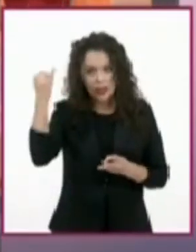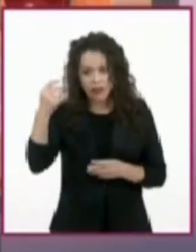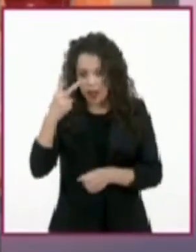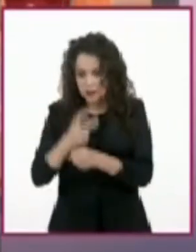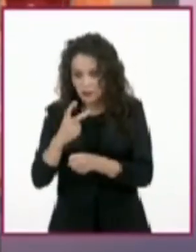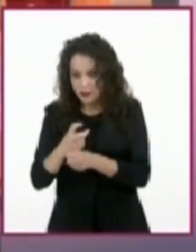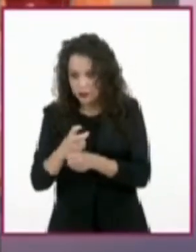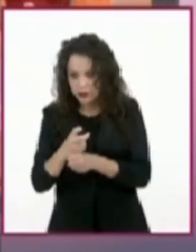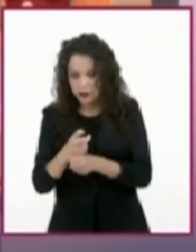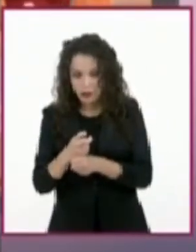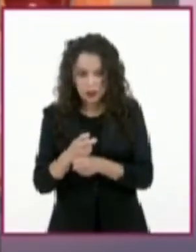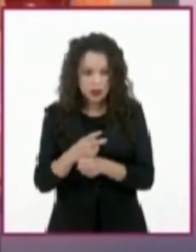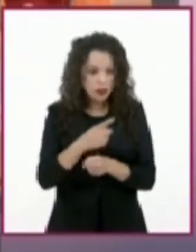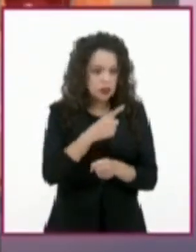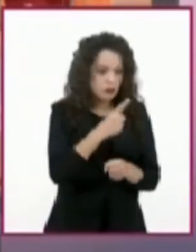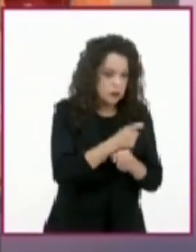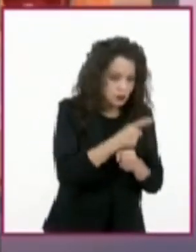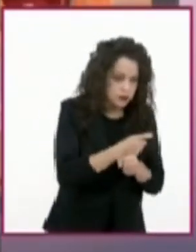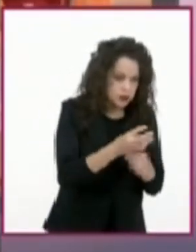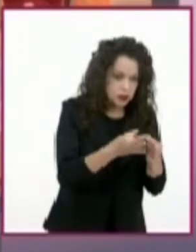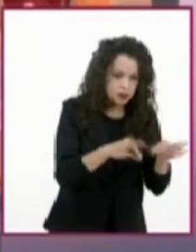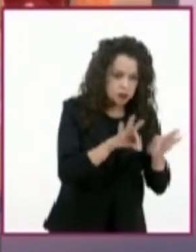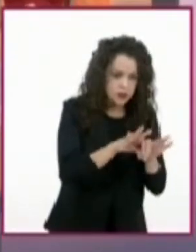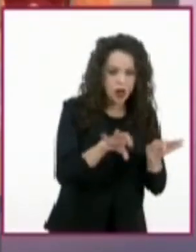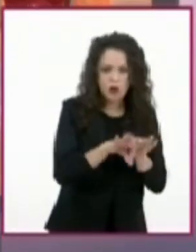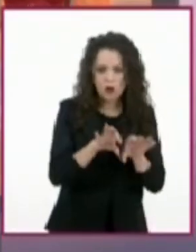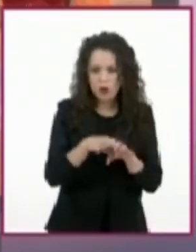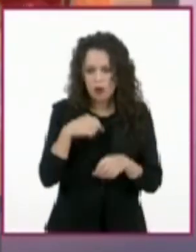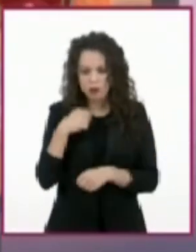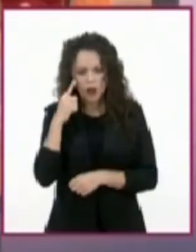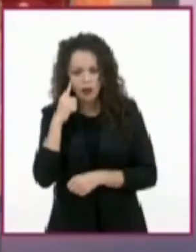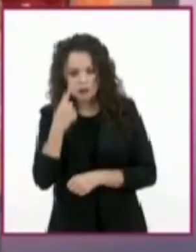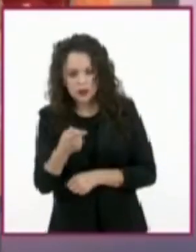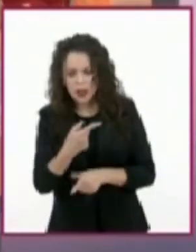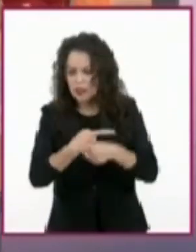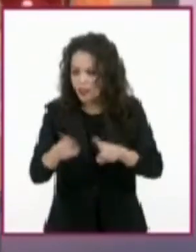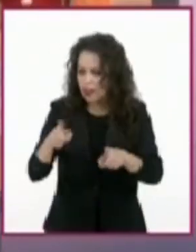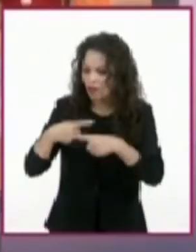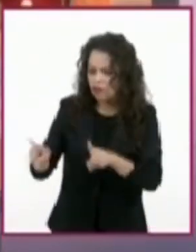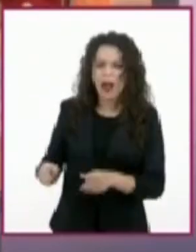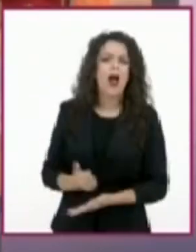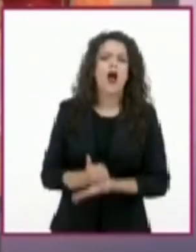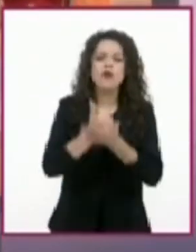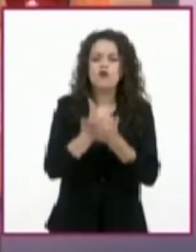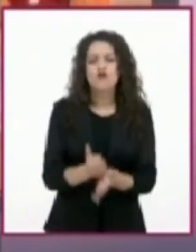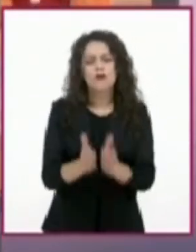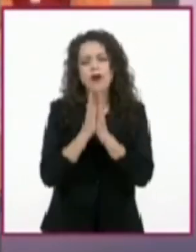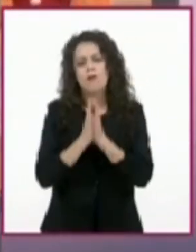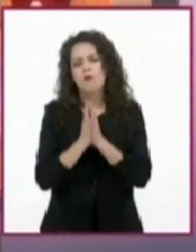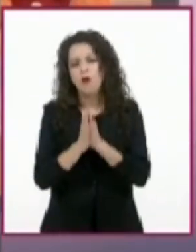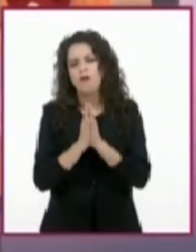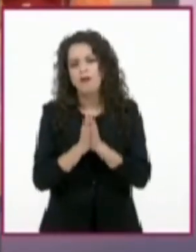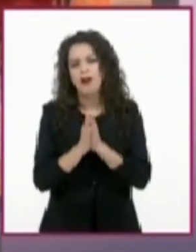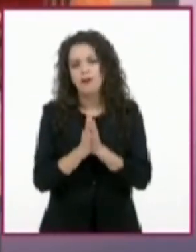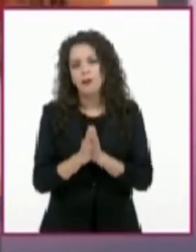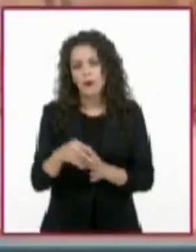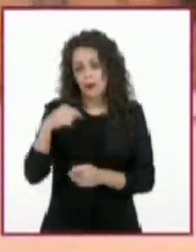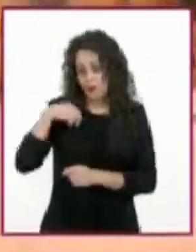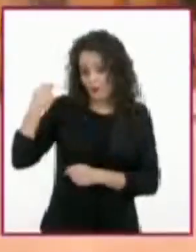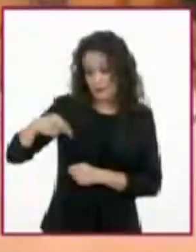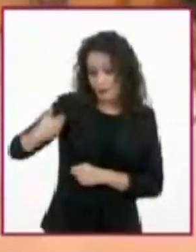de las ideas secundarias? Ayúdenme, por favor, porque la cocina es mi pasión. Atentamente, Carmen.